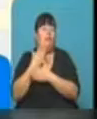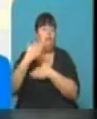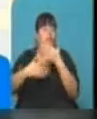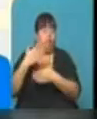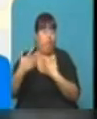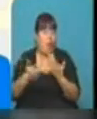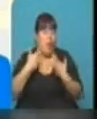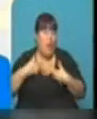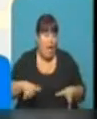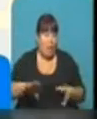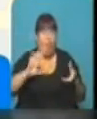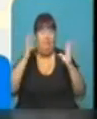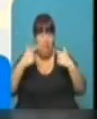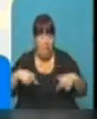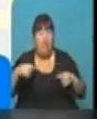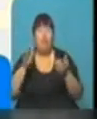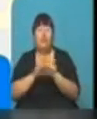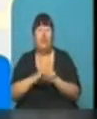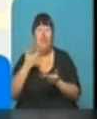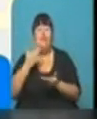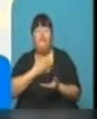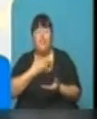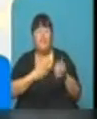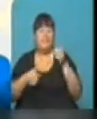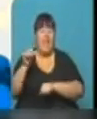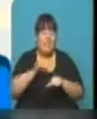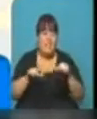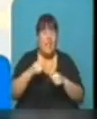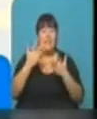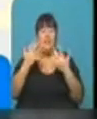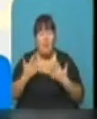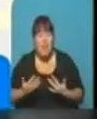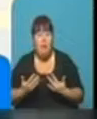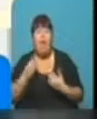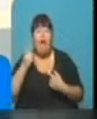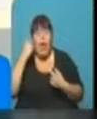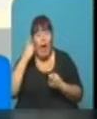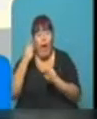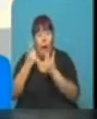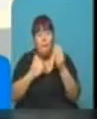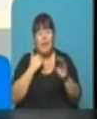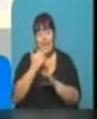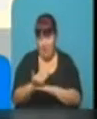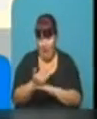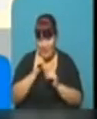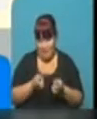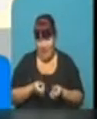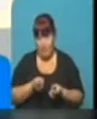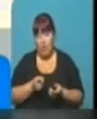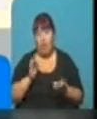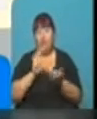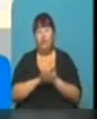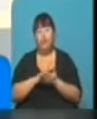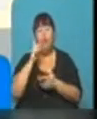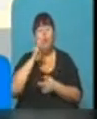los fenómenos naturales, todo lo que tiene que ver con la física, con la ciencia, con la matemática, para ir aprendiendo un poco más también. En el marco de